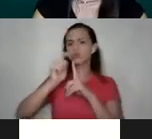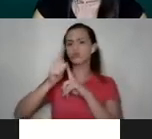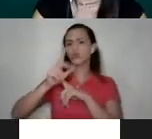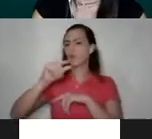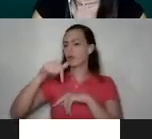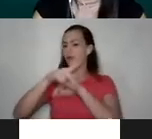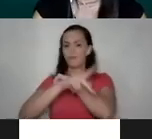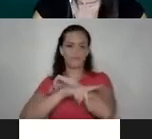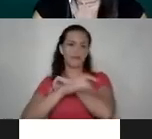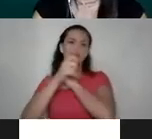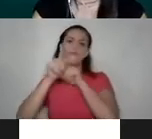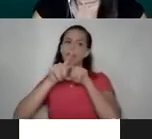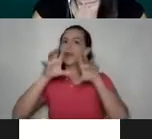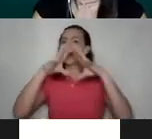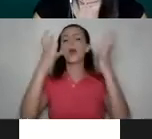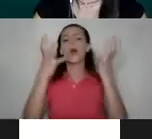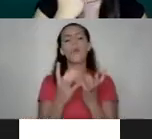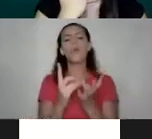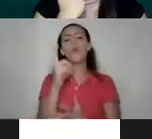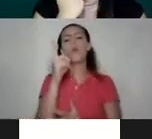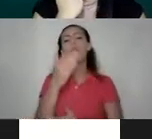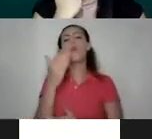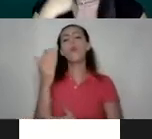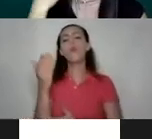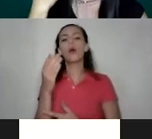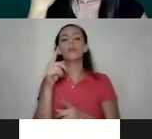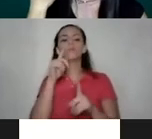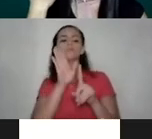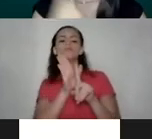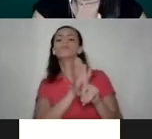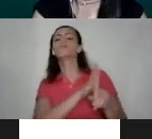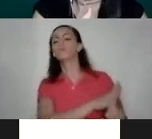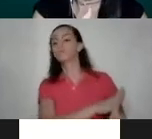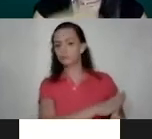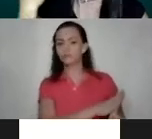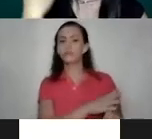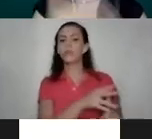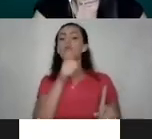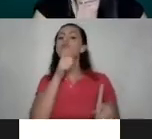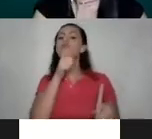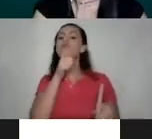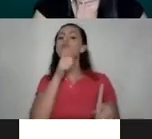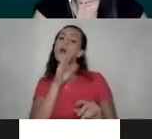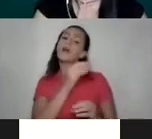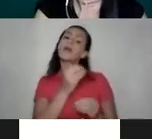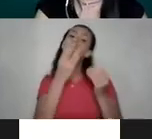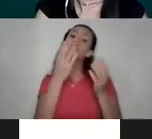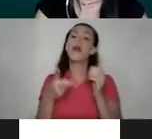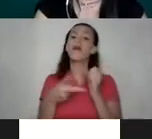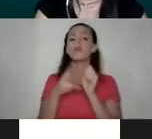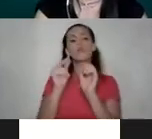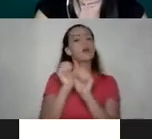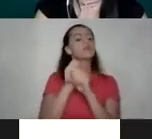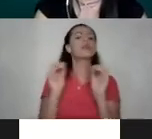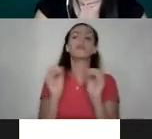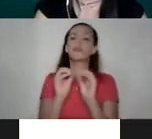sino en el mundo, un fenómeno de invisibilizar, de tolerar, y también en muchas ocasiones de impunidad, de